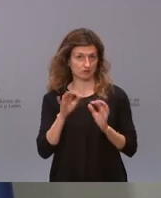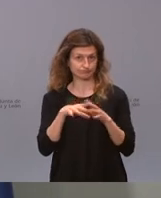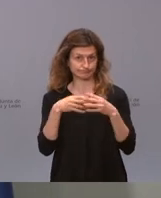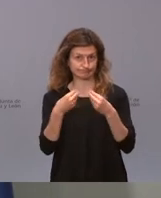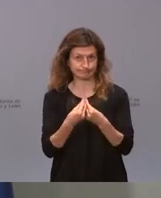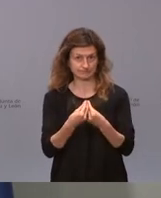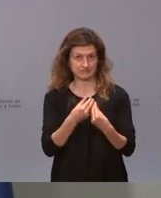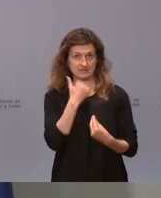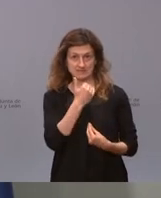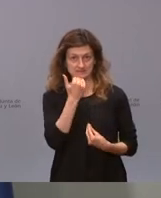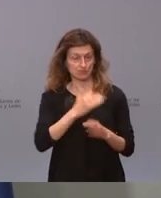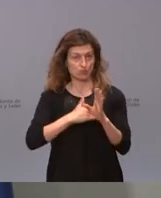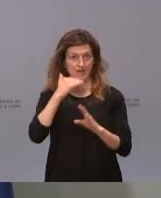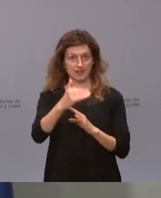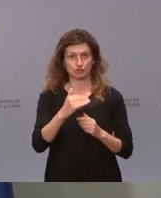es muy alto